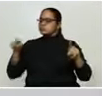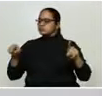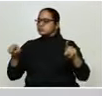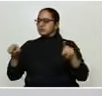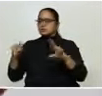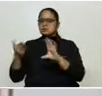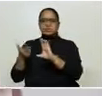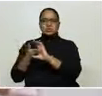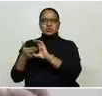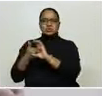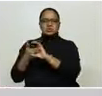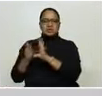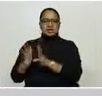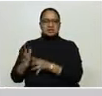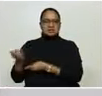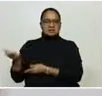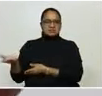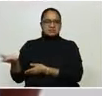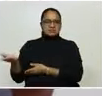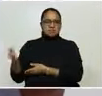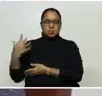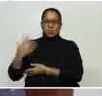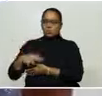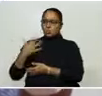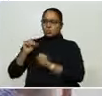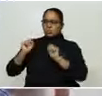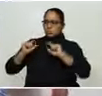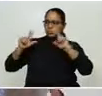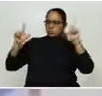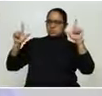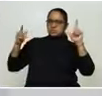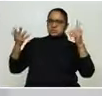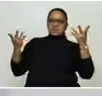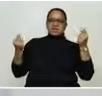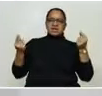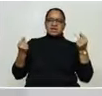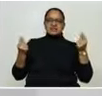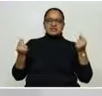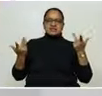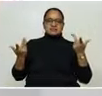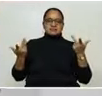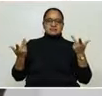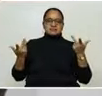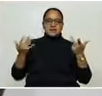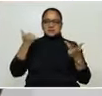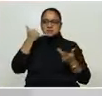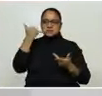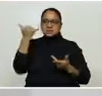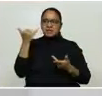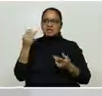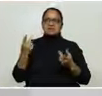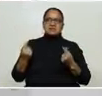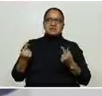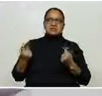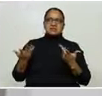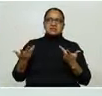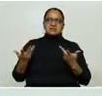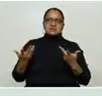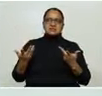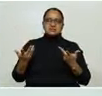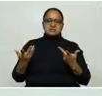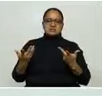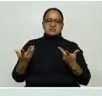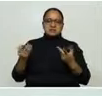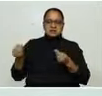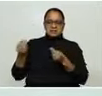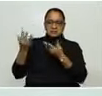Bueno, mi querida Choluteca. Oye, sureño. Choluteca, ¿qué hace? ¿Qué ha hecho? Y yo he llamado a mis compañeros. Oíme, ¿qué estás haciendo? Pero